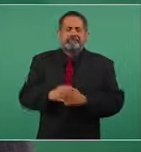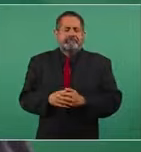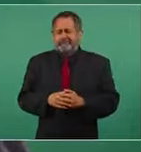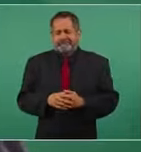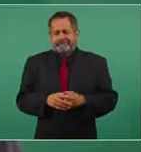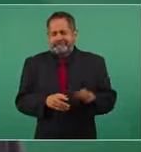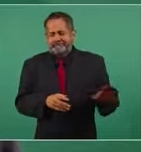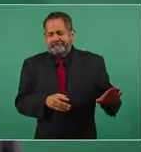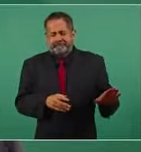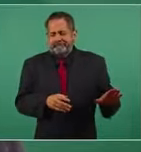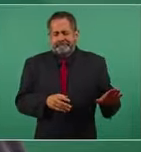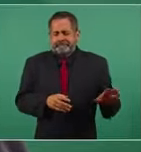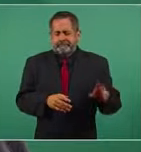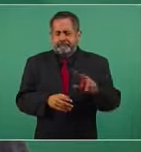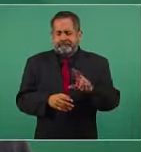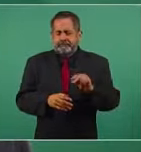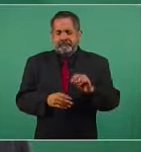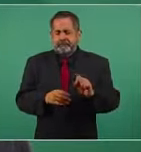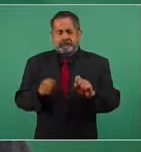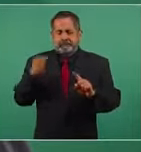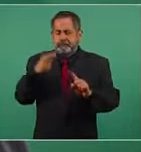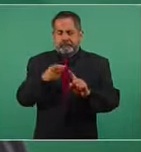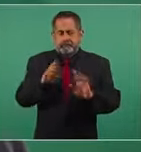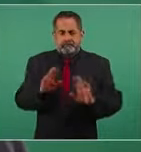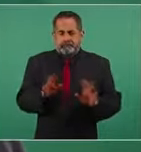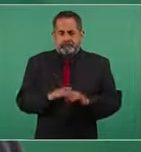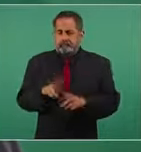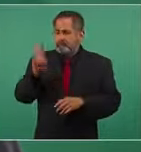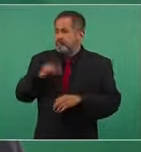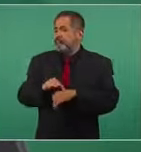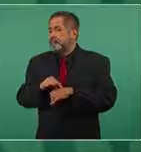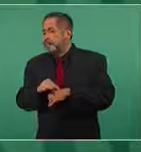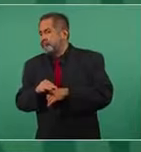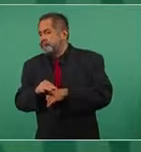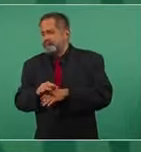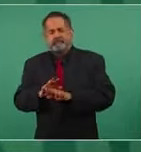no obedece a la realidad.